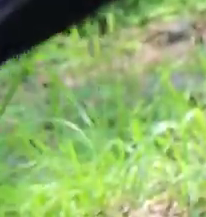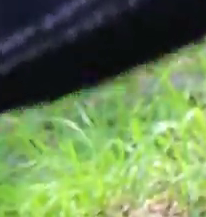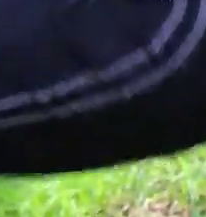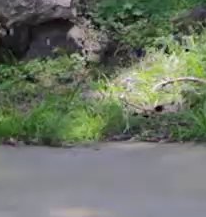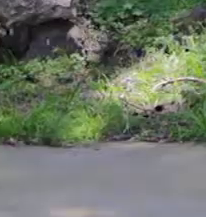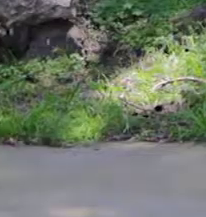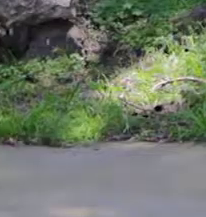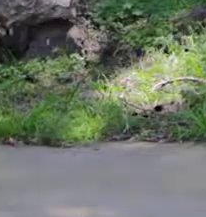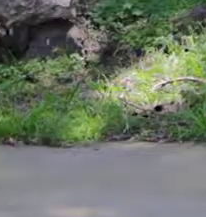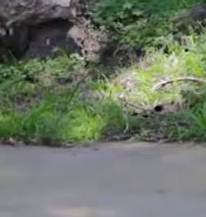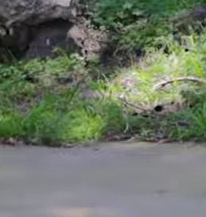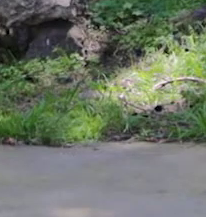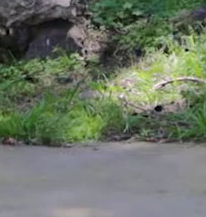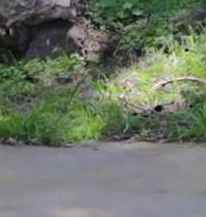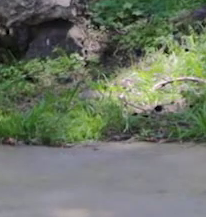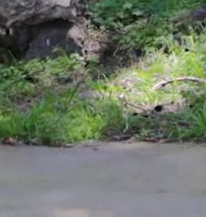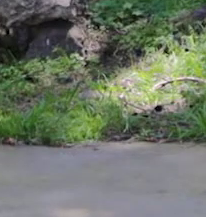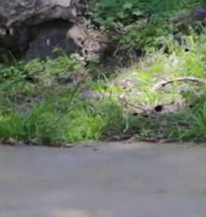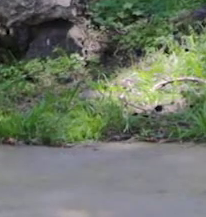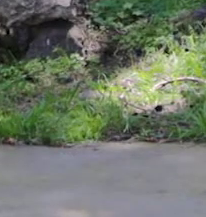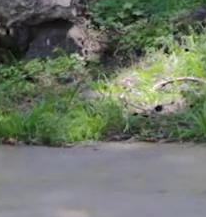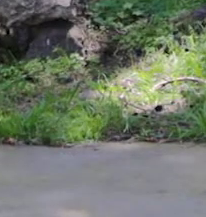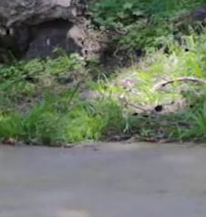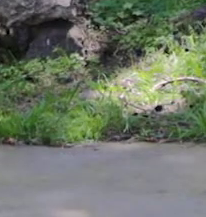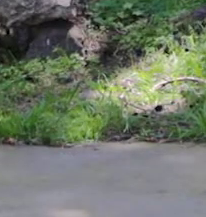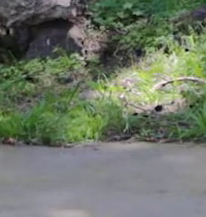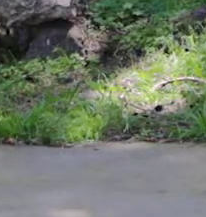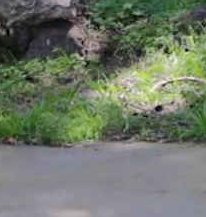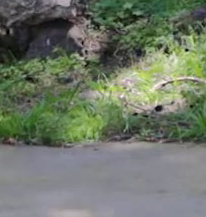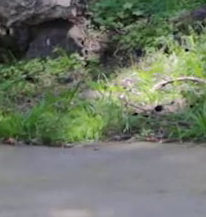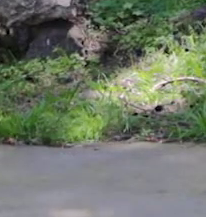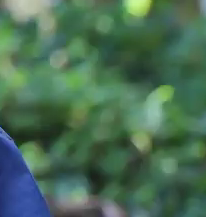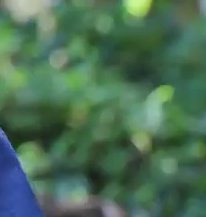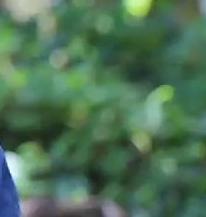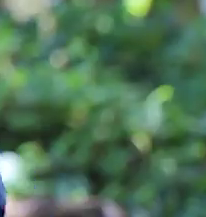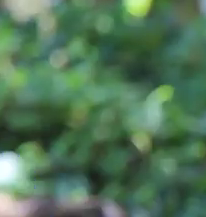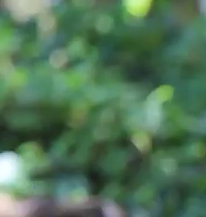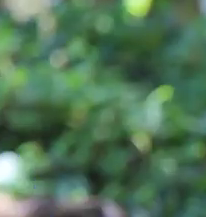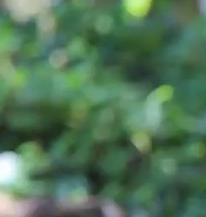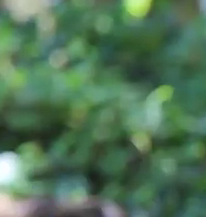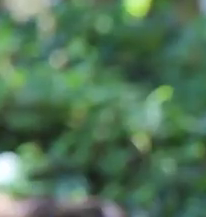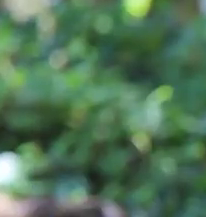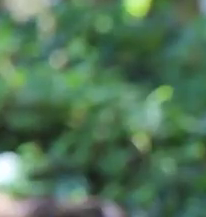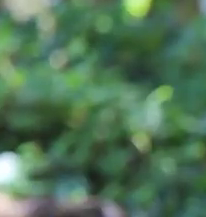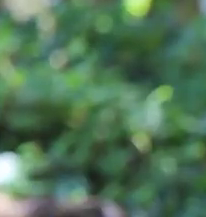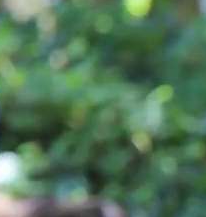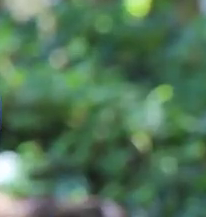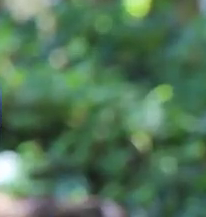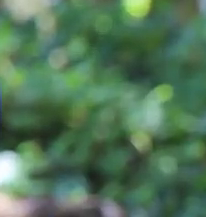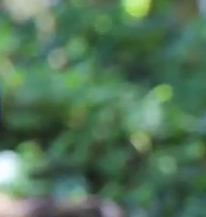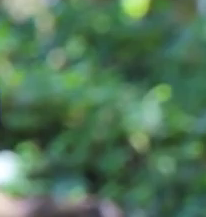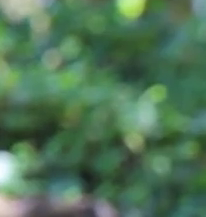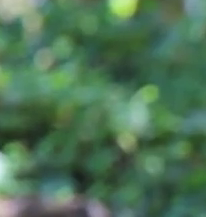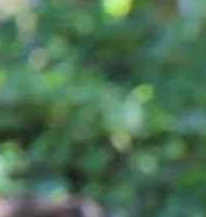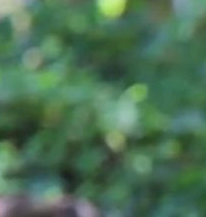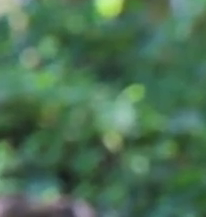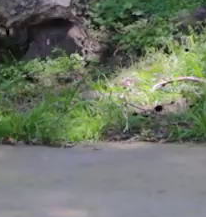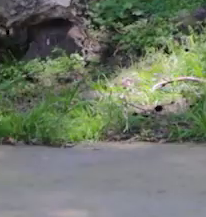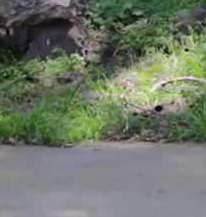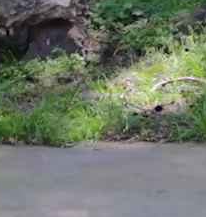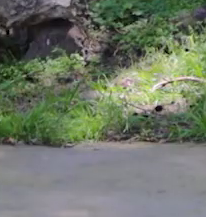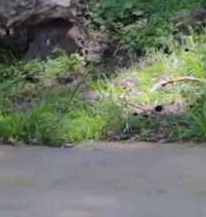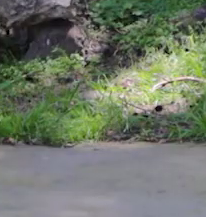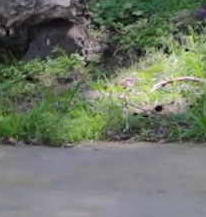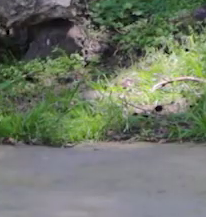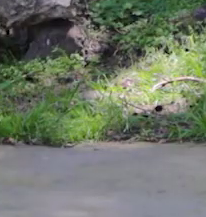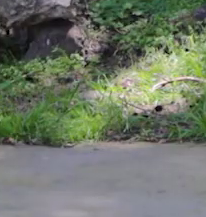Muy bien. Vamos a abrir nuestro compás. Levamos los brazos y vamos a trabajar la pierna. Bajamos,